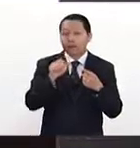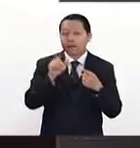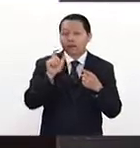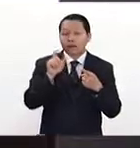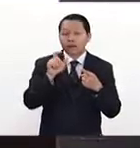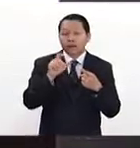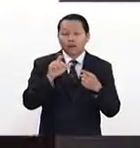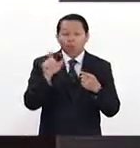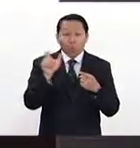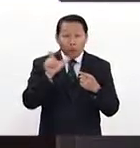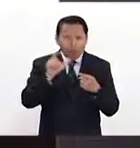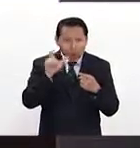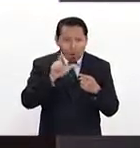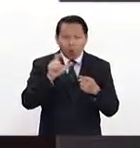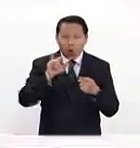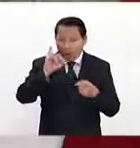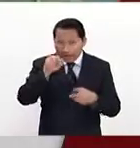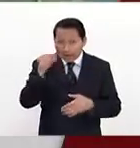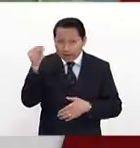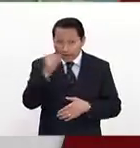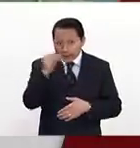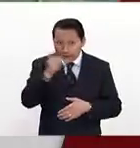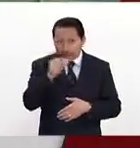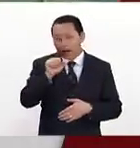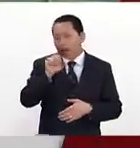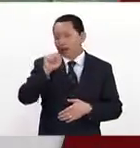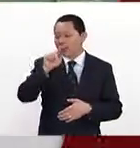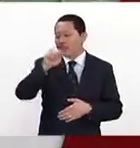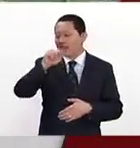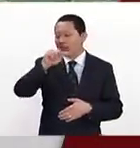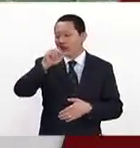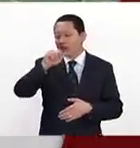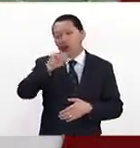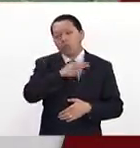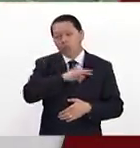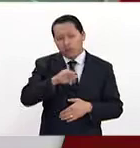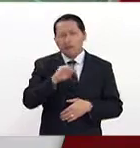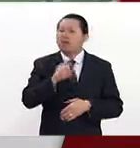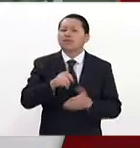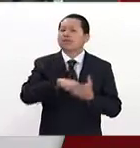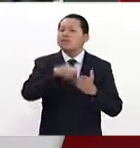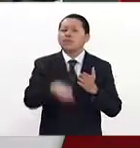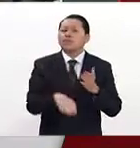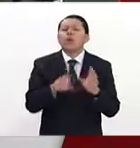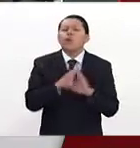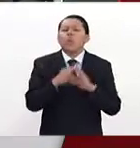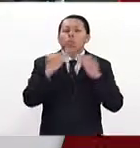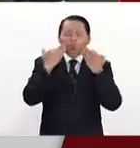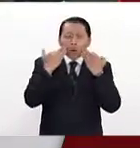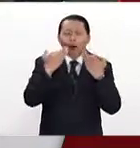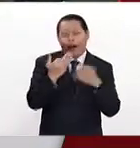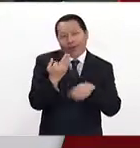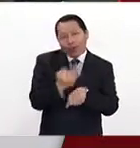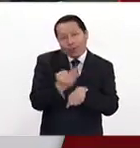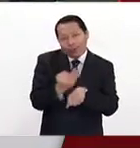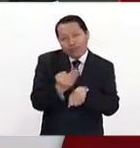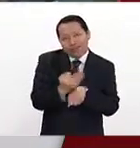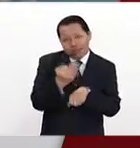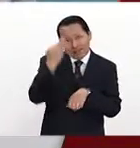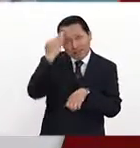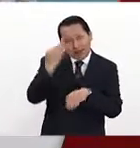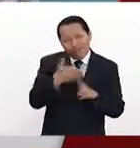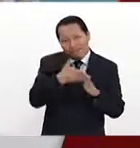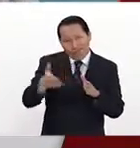sea necesaria. Y lo primero hay que plantearse en el ejemplo, creo claro, es esta época donde tenemos